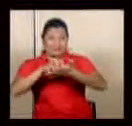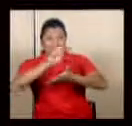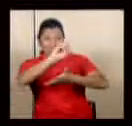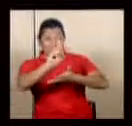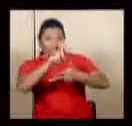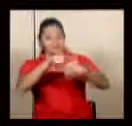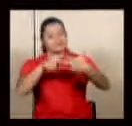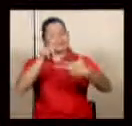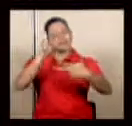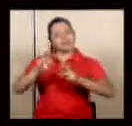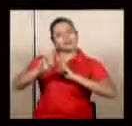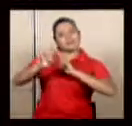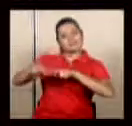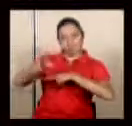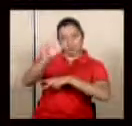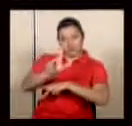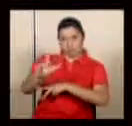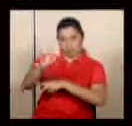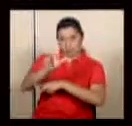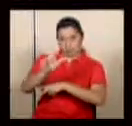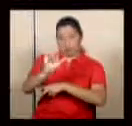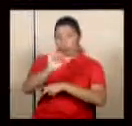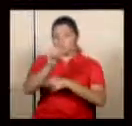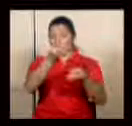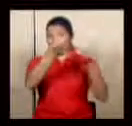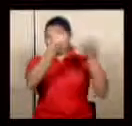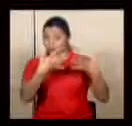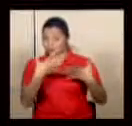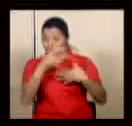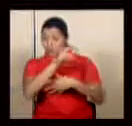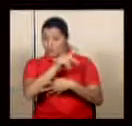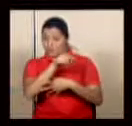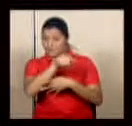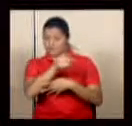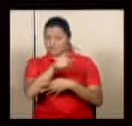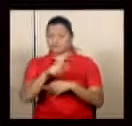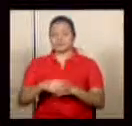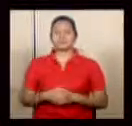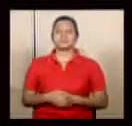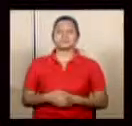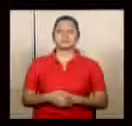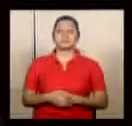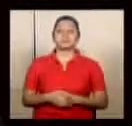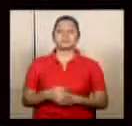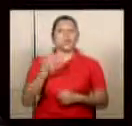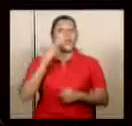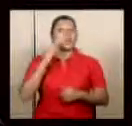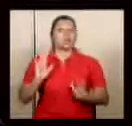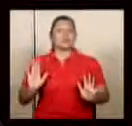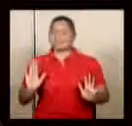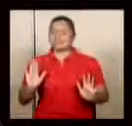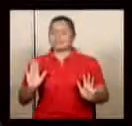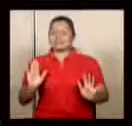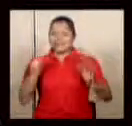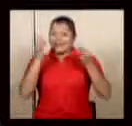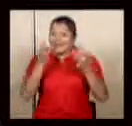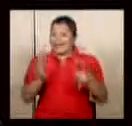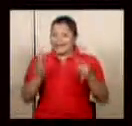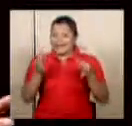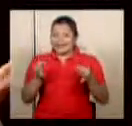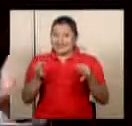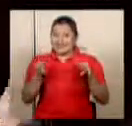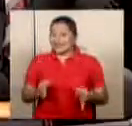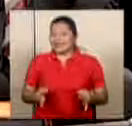nos informaba el compañero varios diputados y diputadas no sé, no existe creo yo un